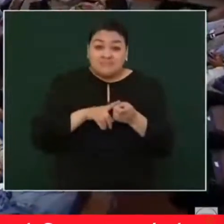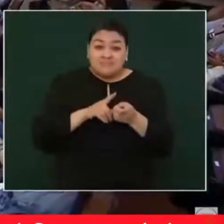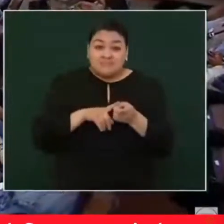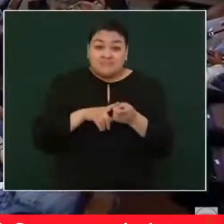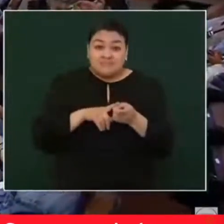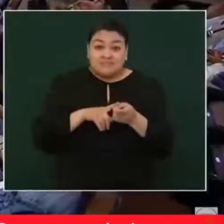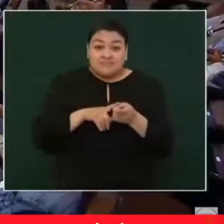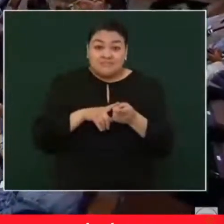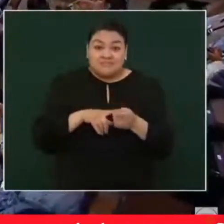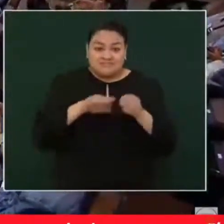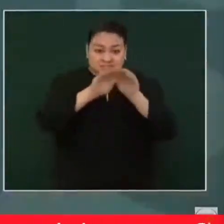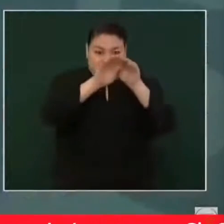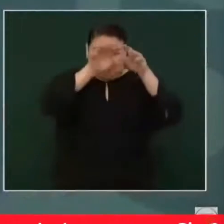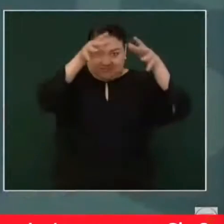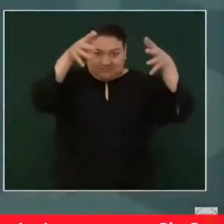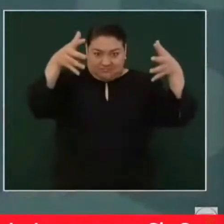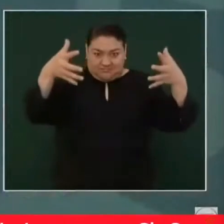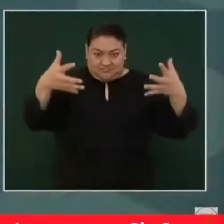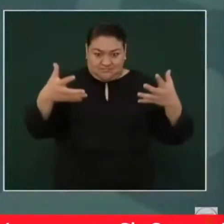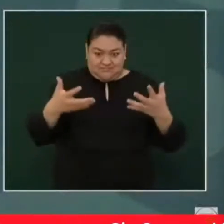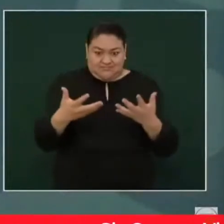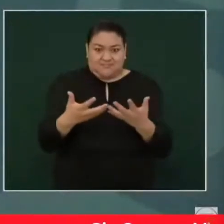en otros países,